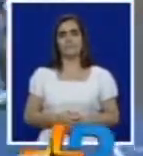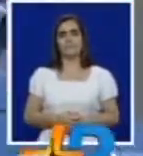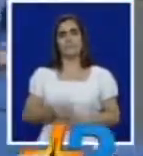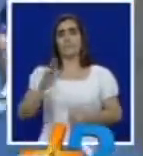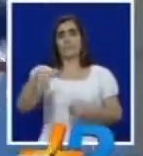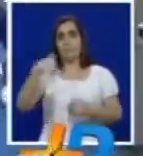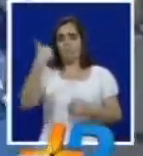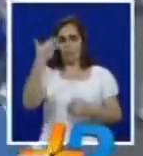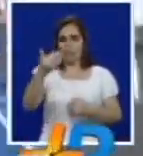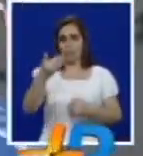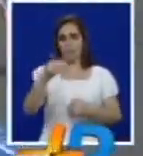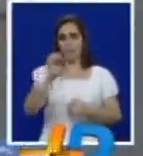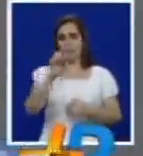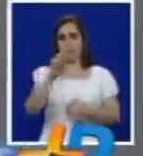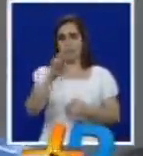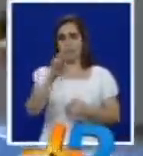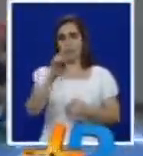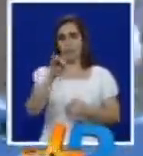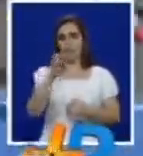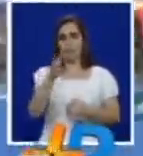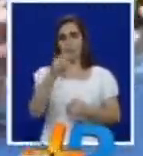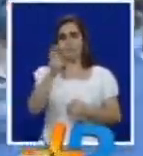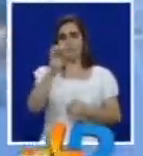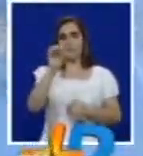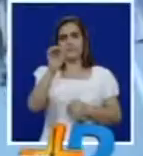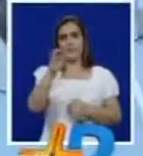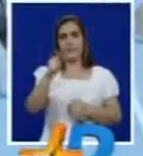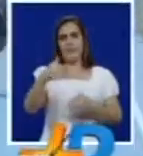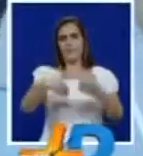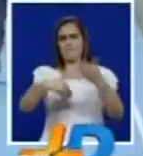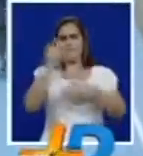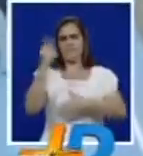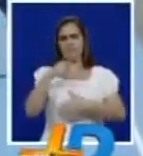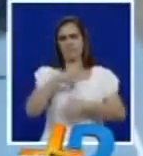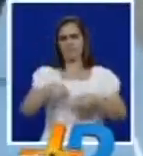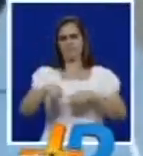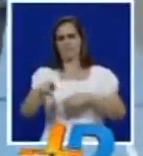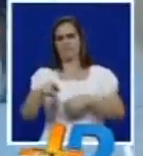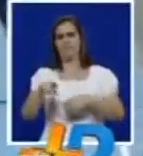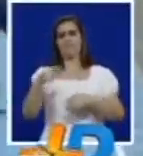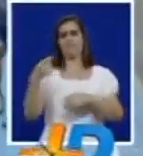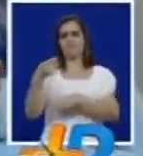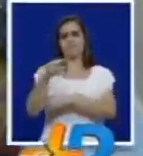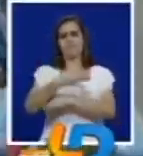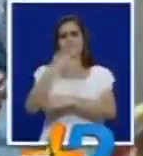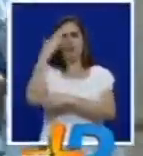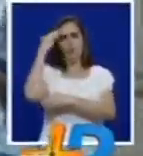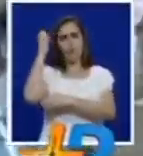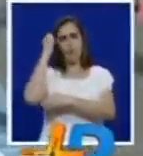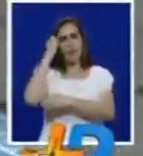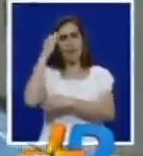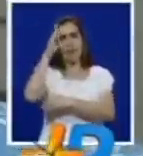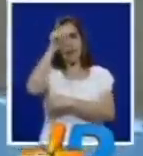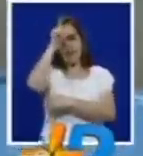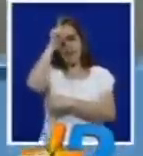luego vendría Edwin Estrada que desde el inicio de la prueba se adueñó de la punta logrando vencer a Corea, Alemania y Bélgica